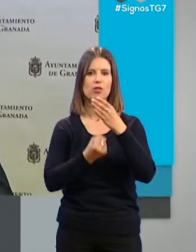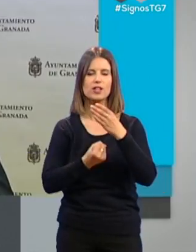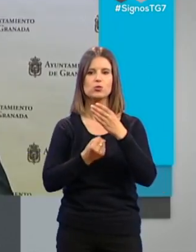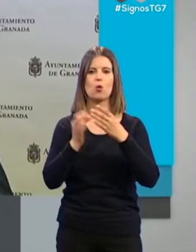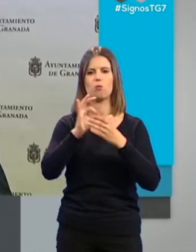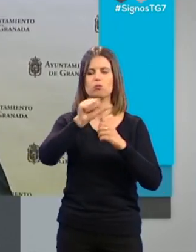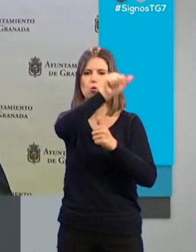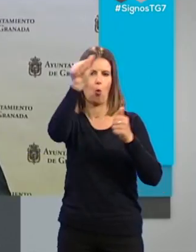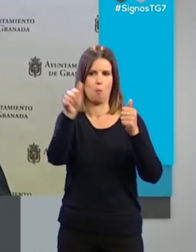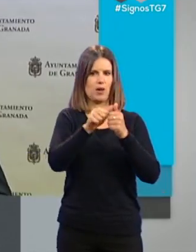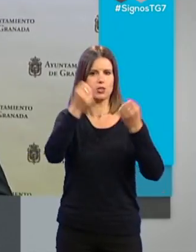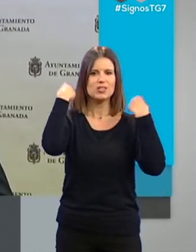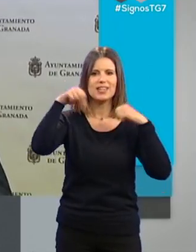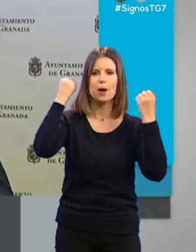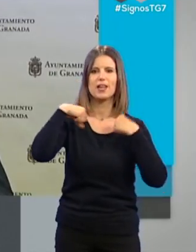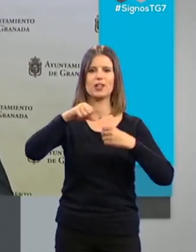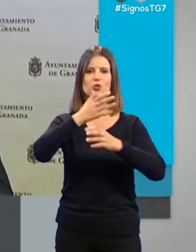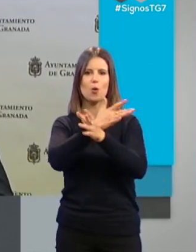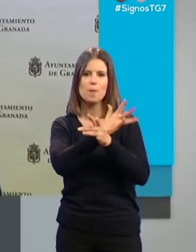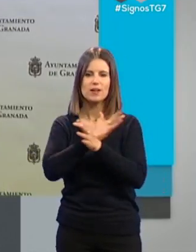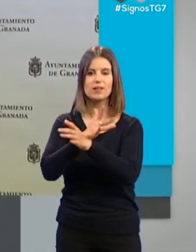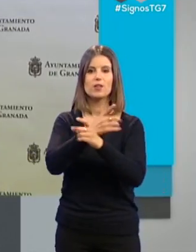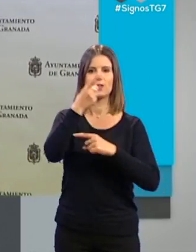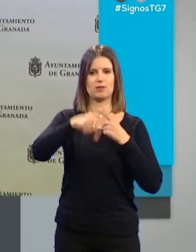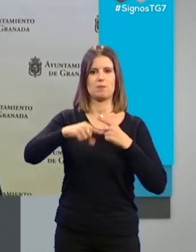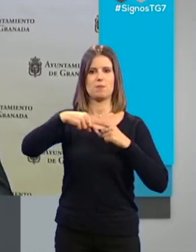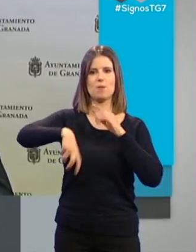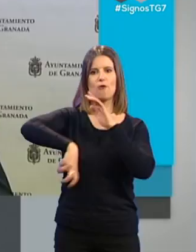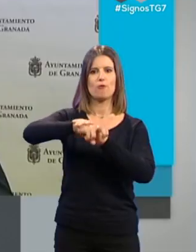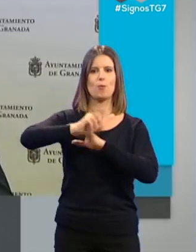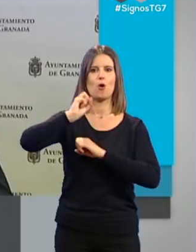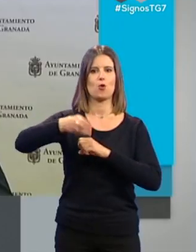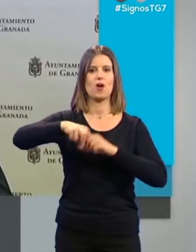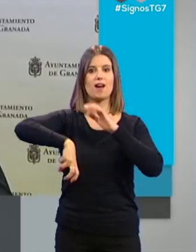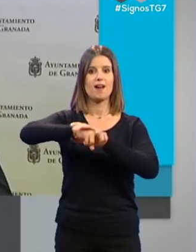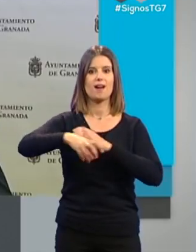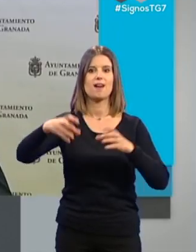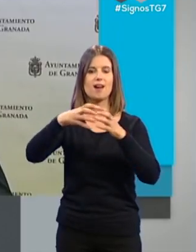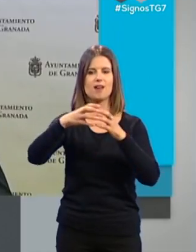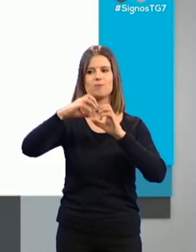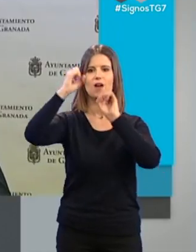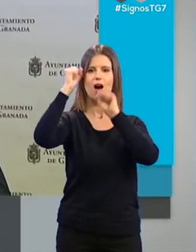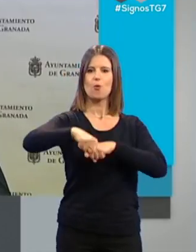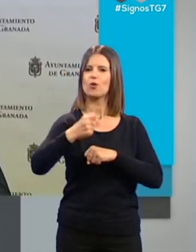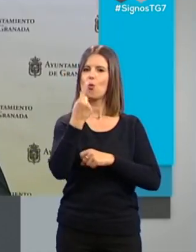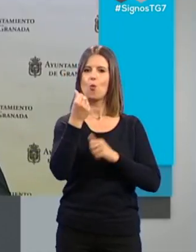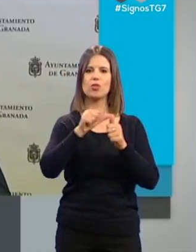un día completo de entrenamiento, de partido, y también con el Fútbol Club de Granada llegar a un acuerdo para que un día completo y de esa manera pues